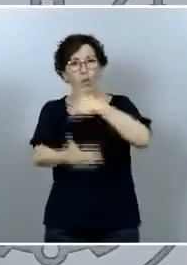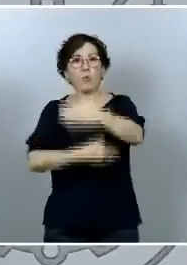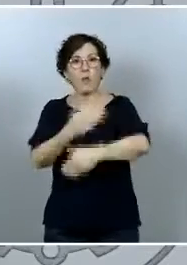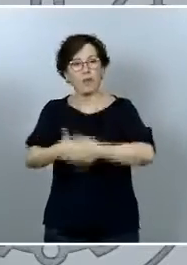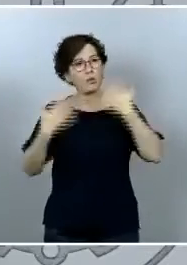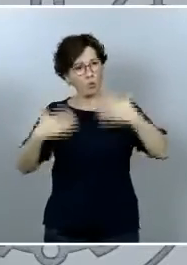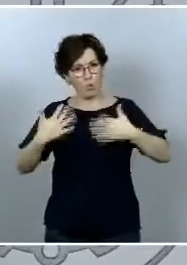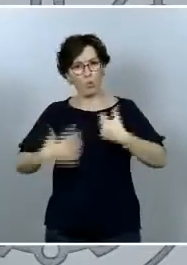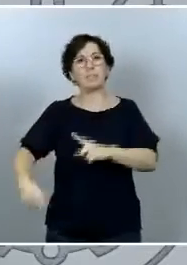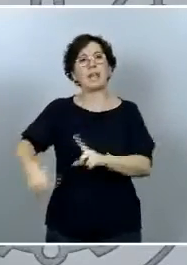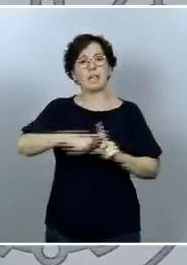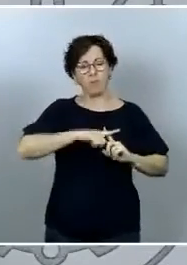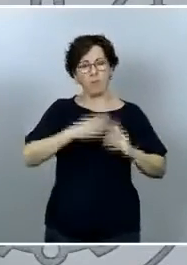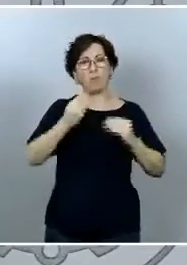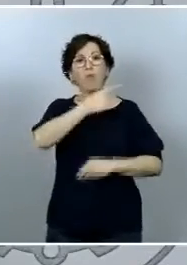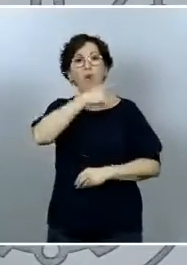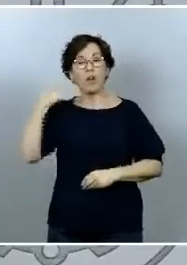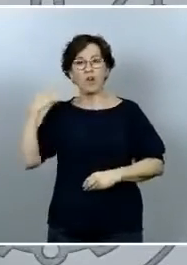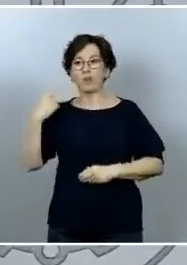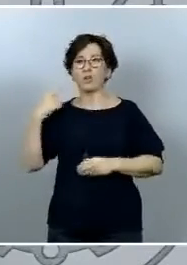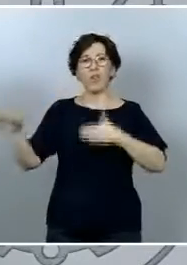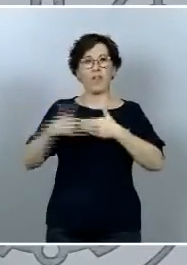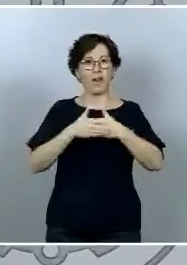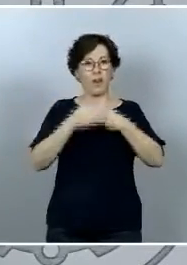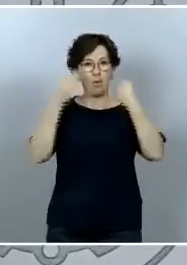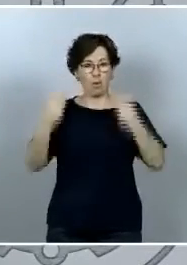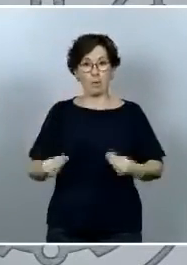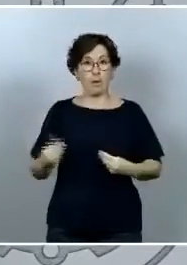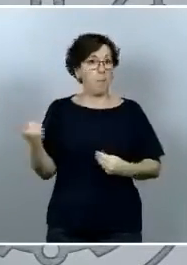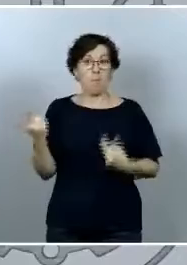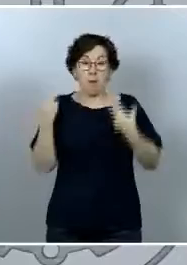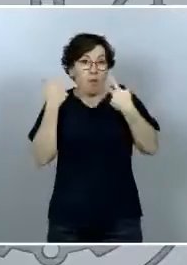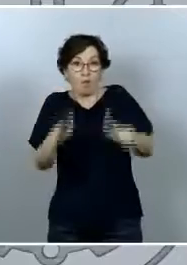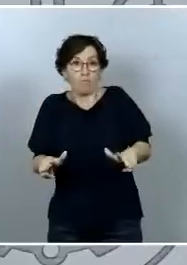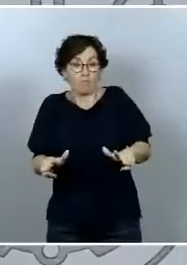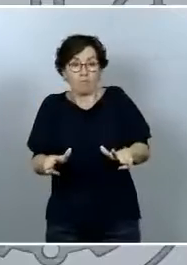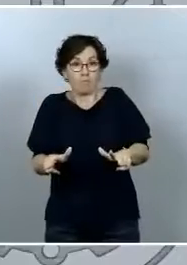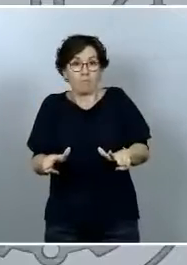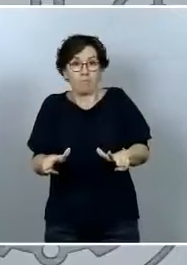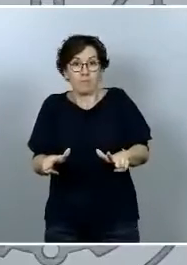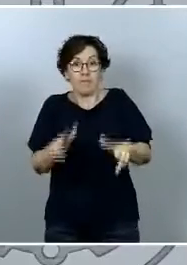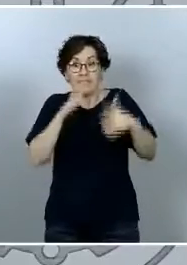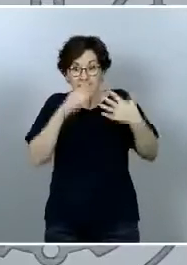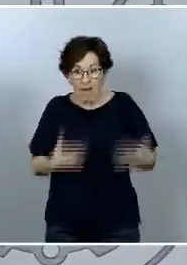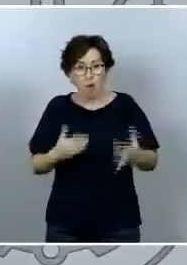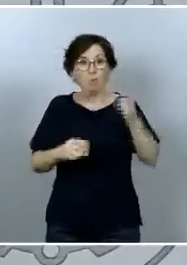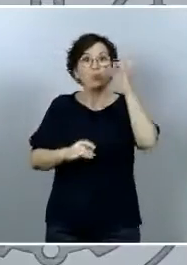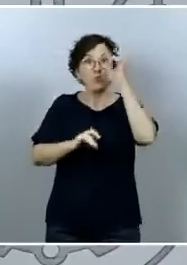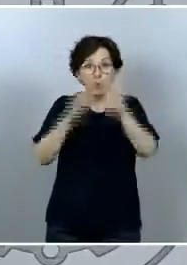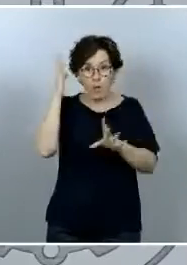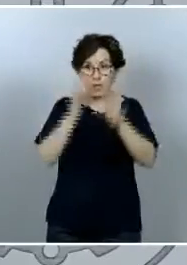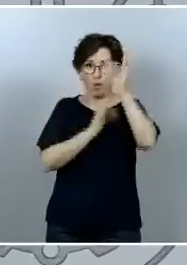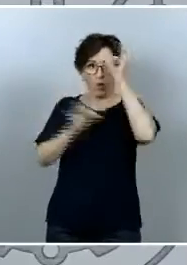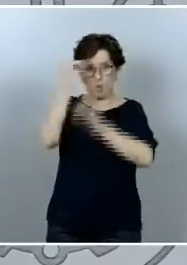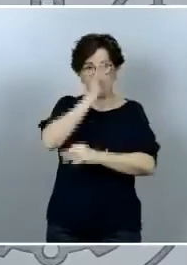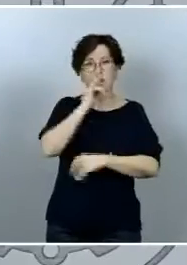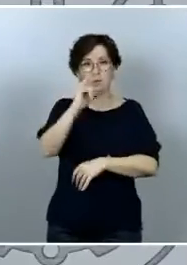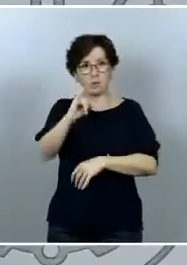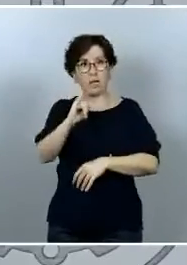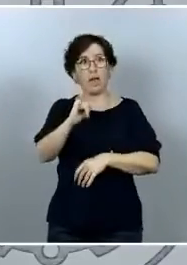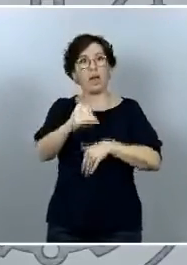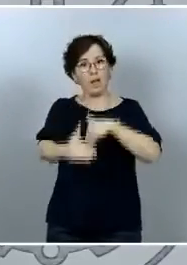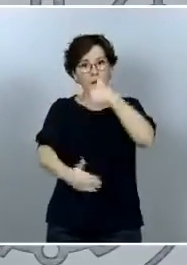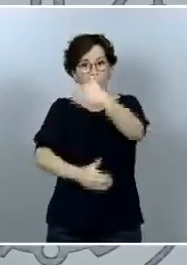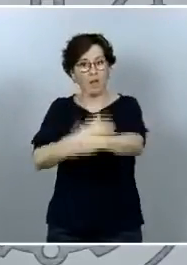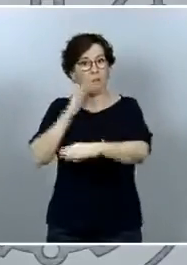doloroso para todo el pueblo español y que en este momento afortunadamente con los datos que disponemos está llegando a su último